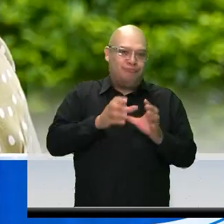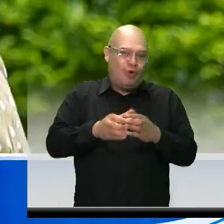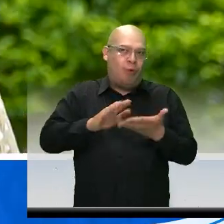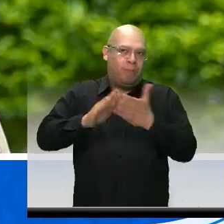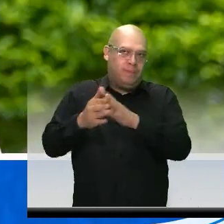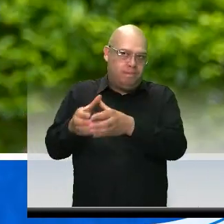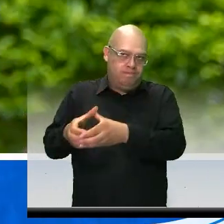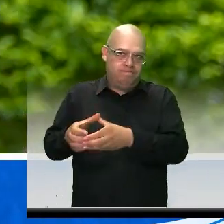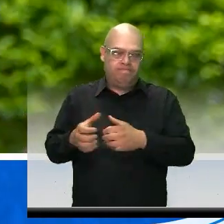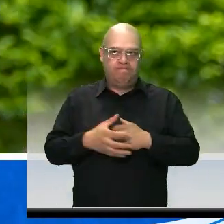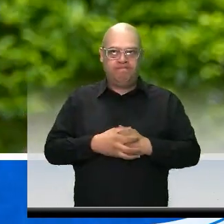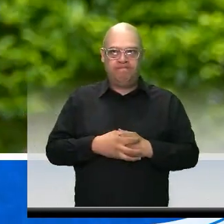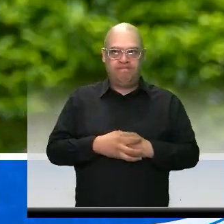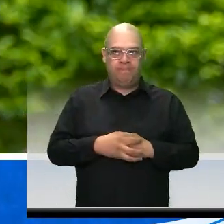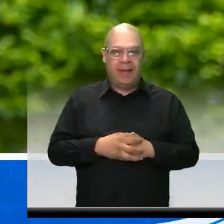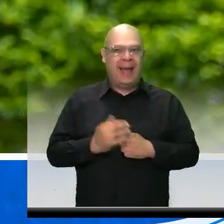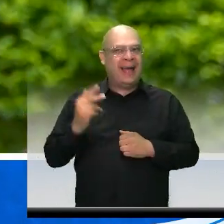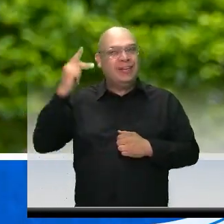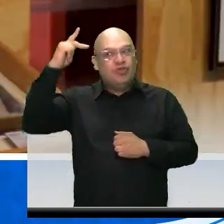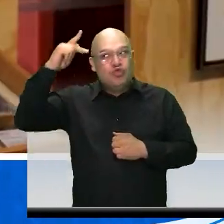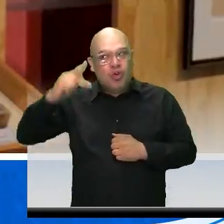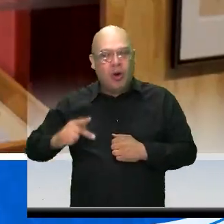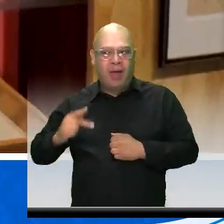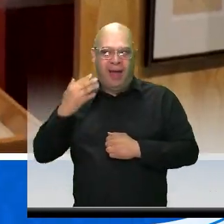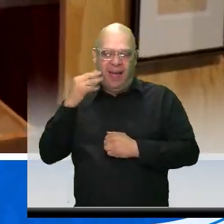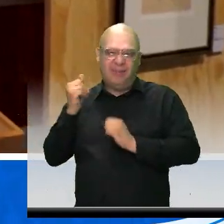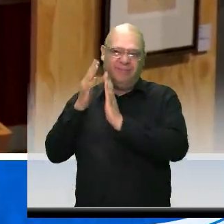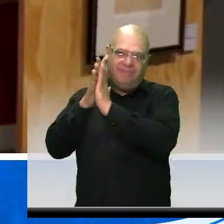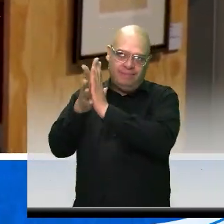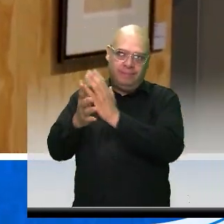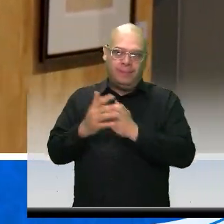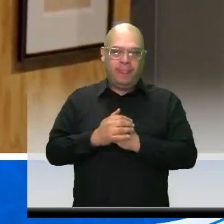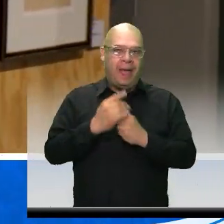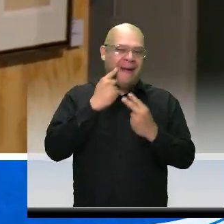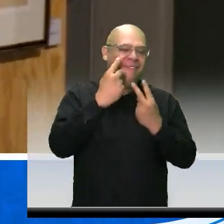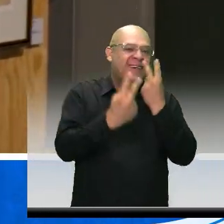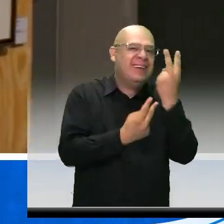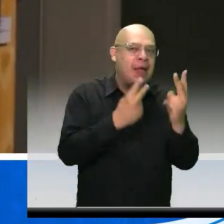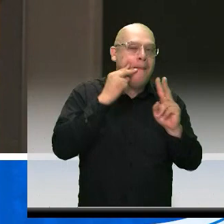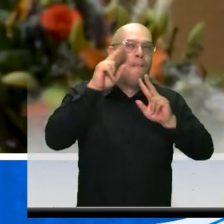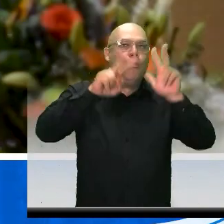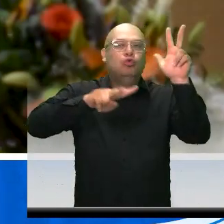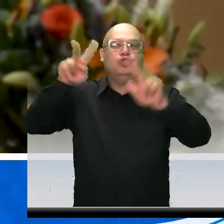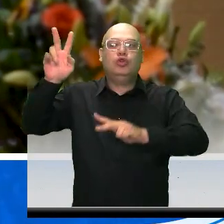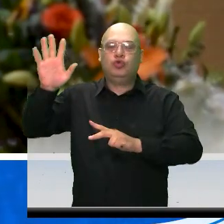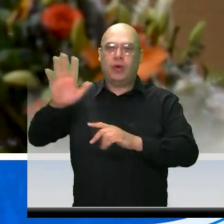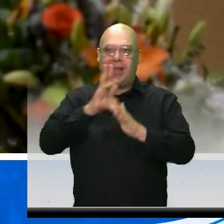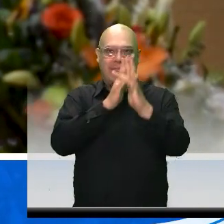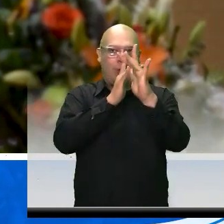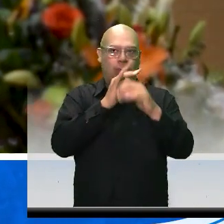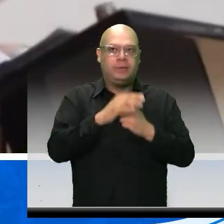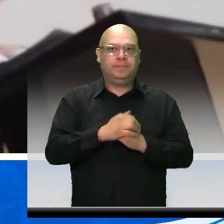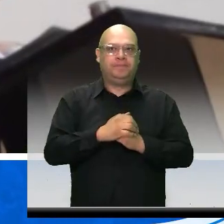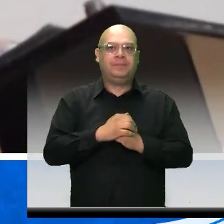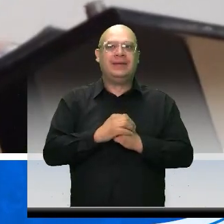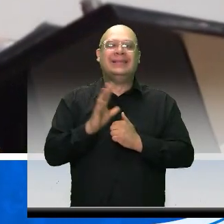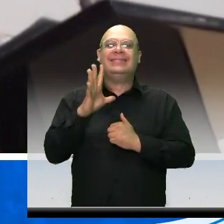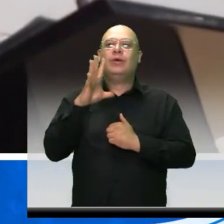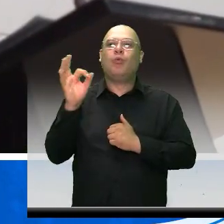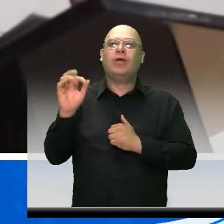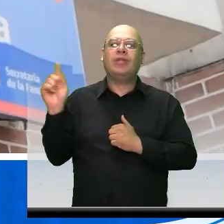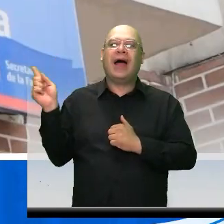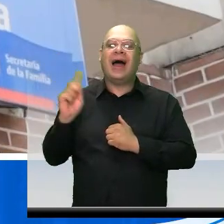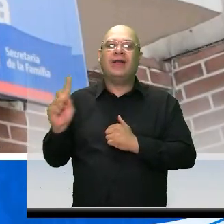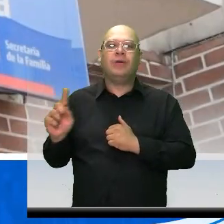una historia del barrio Loma Linda, una visita al museo Itagüí, los 50 años aso comunal.